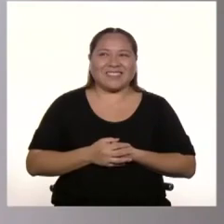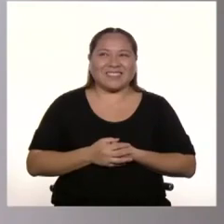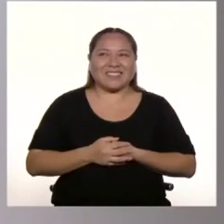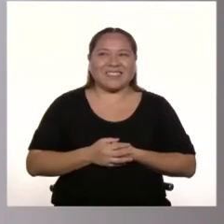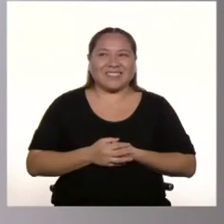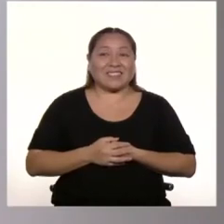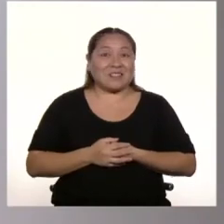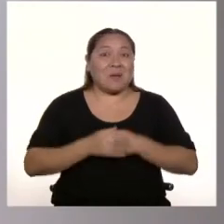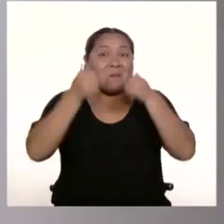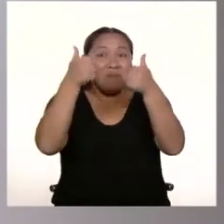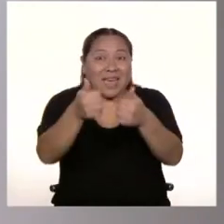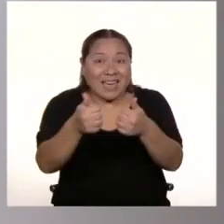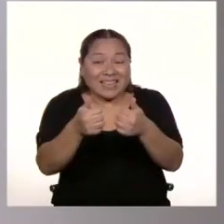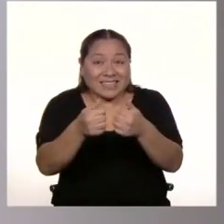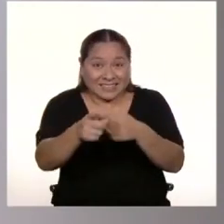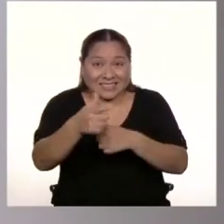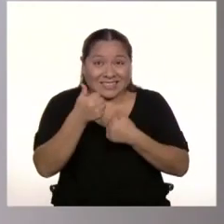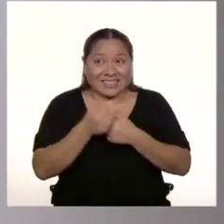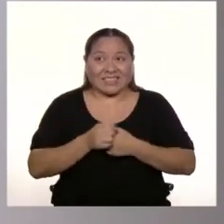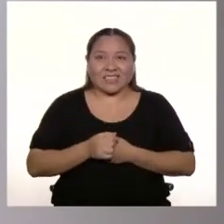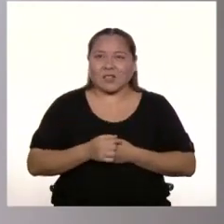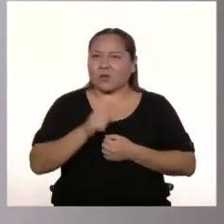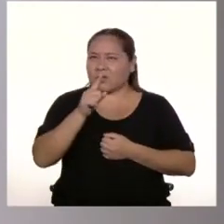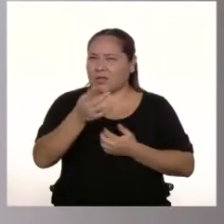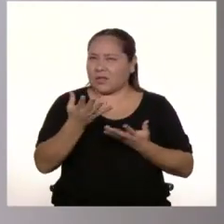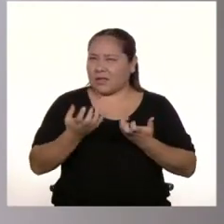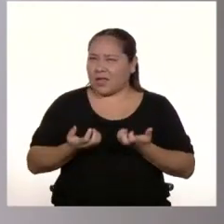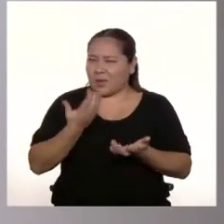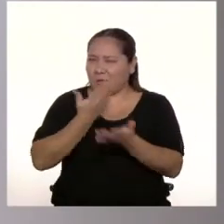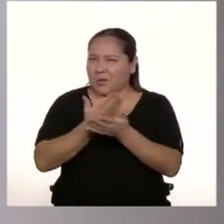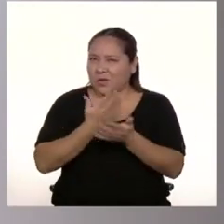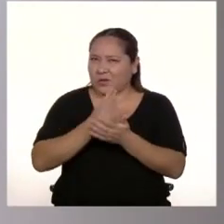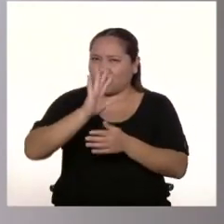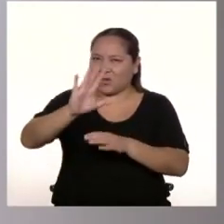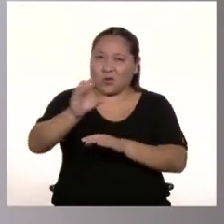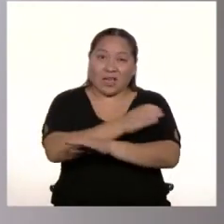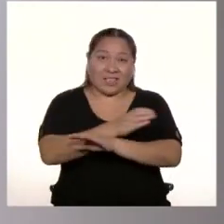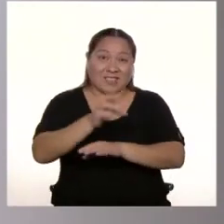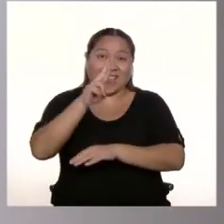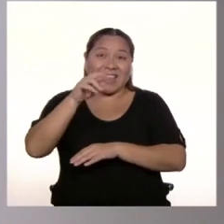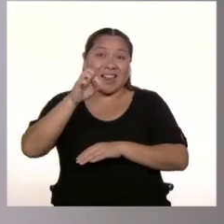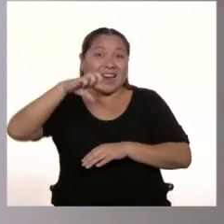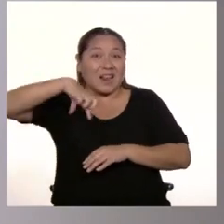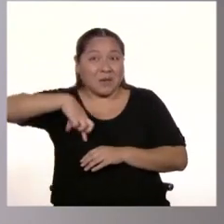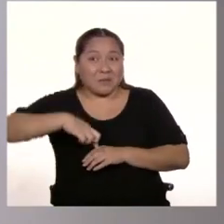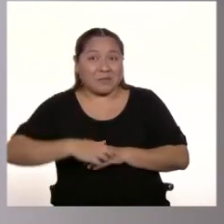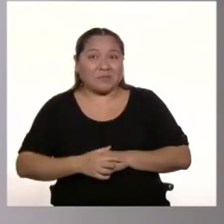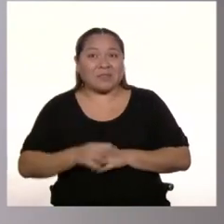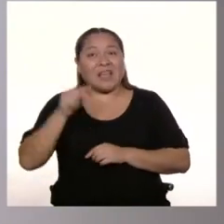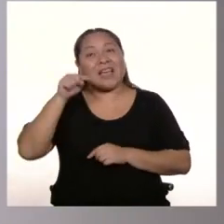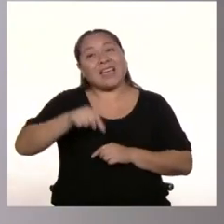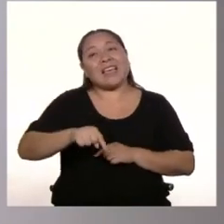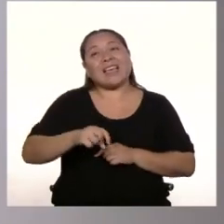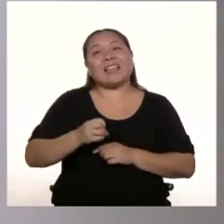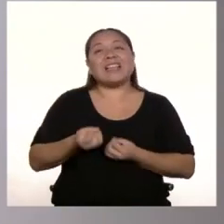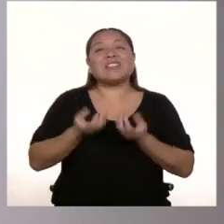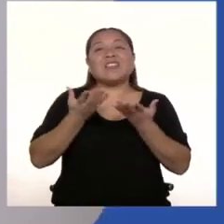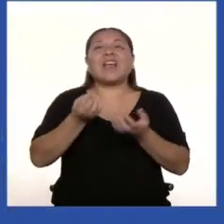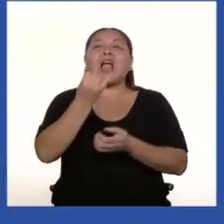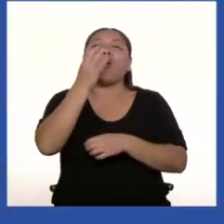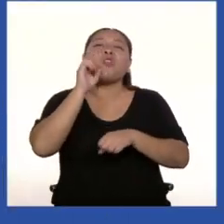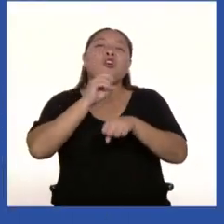¿Qué tal? ¿Les salió algo? ¿Se animan a crear su propia canción en género rap? Aquí les dejo algunas